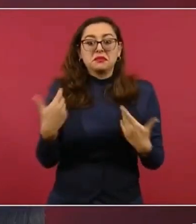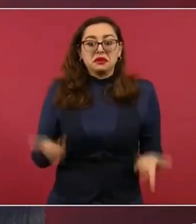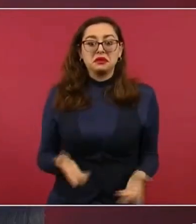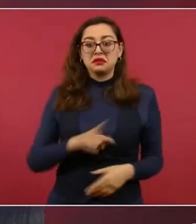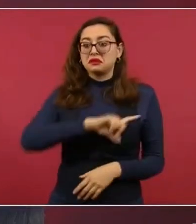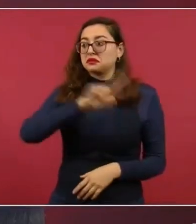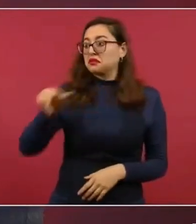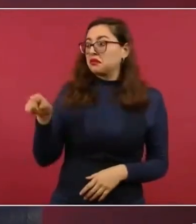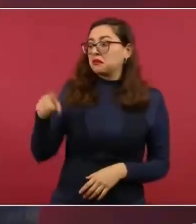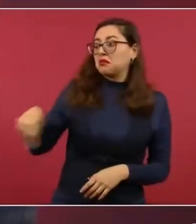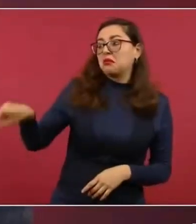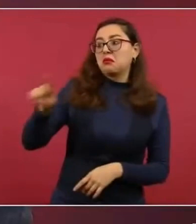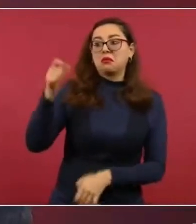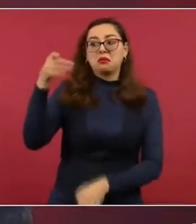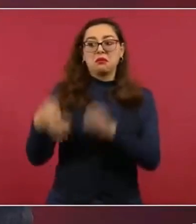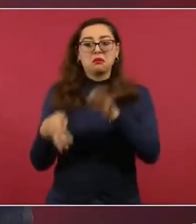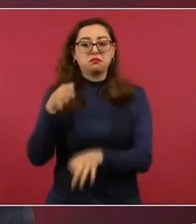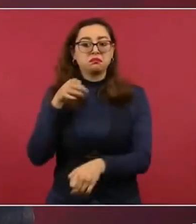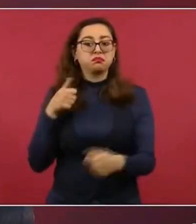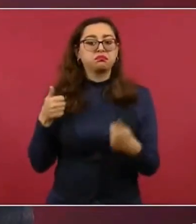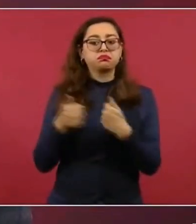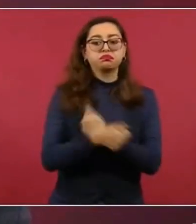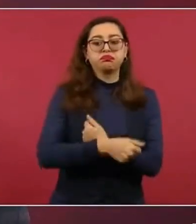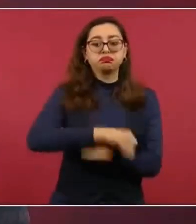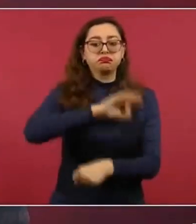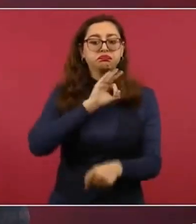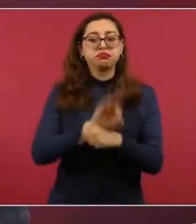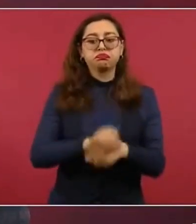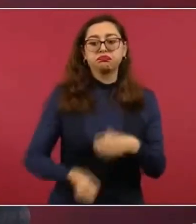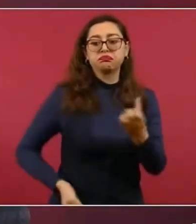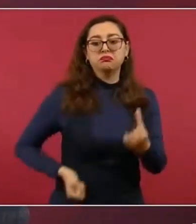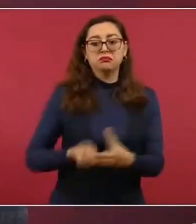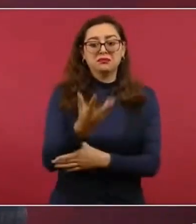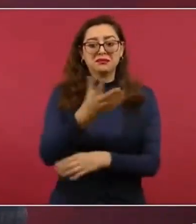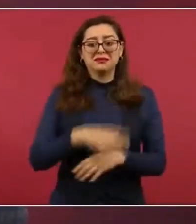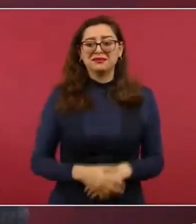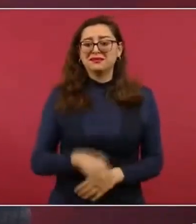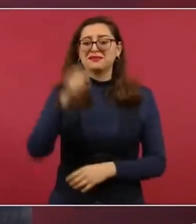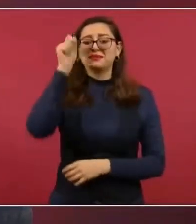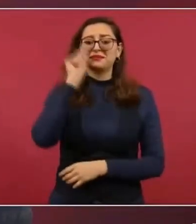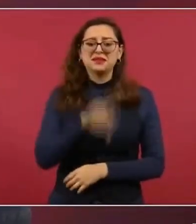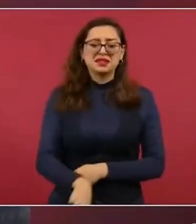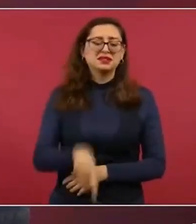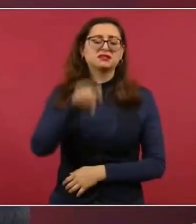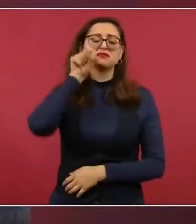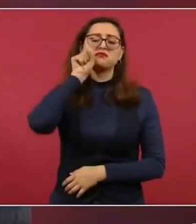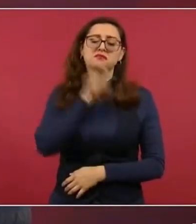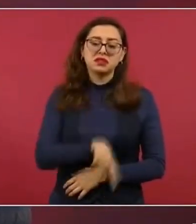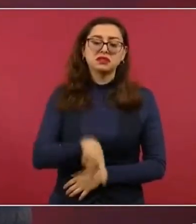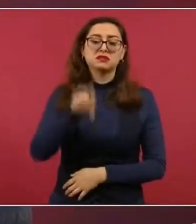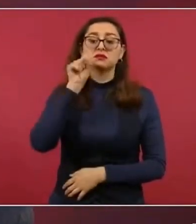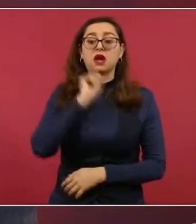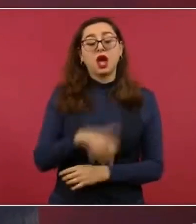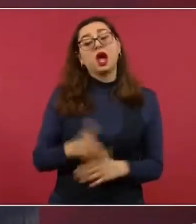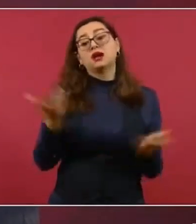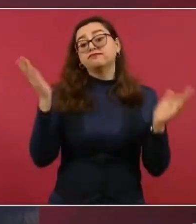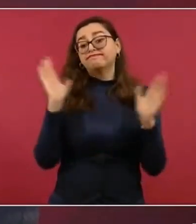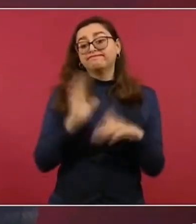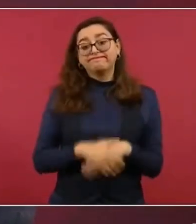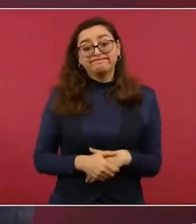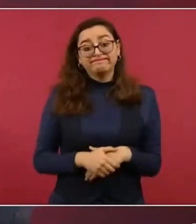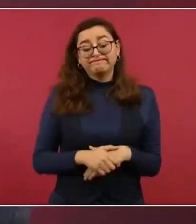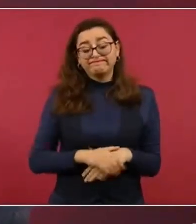Y siempre es la misma excusa, está mal